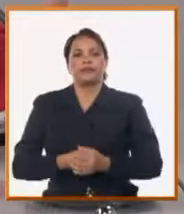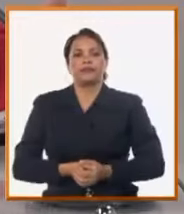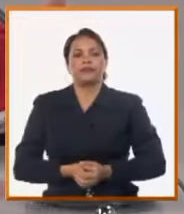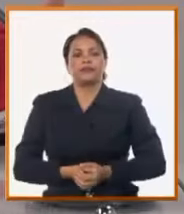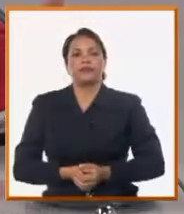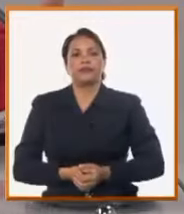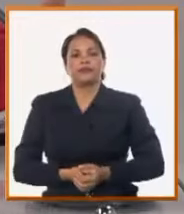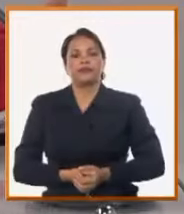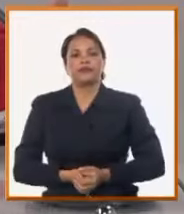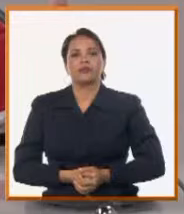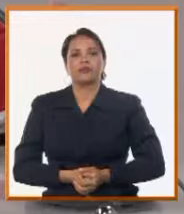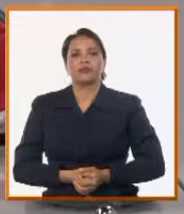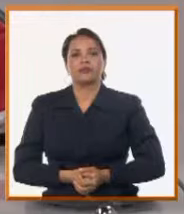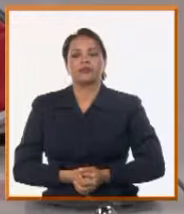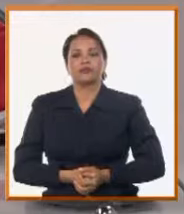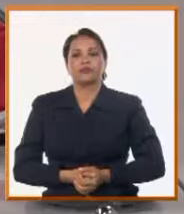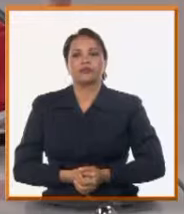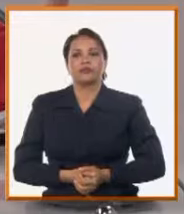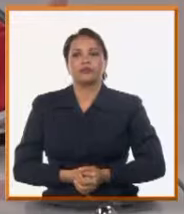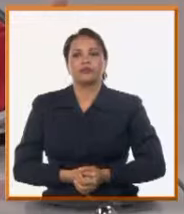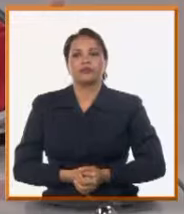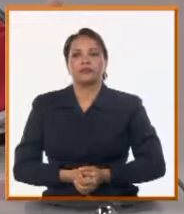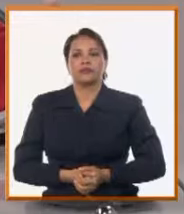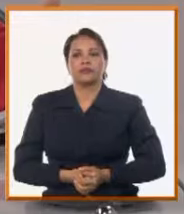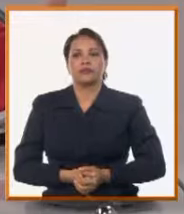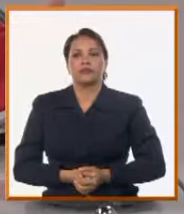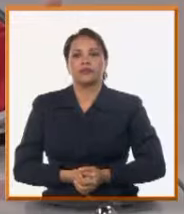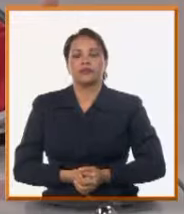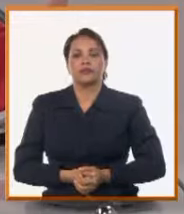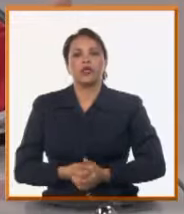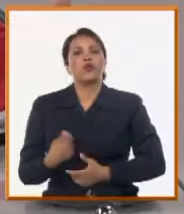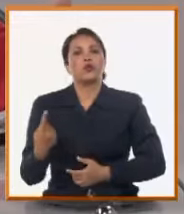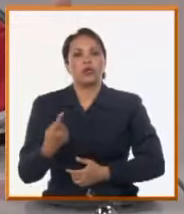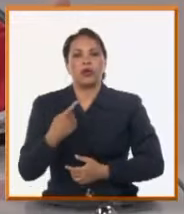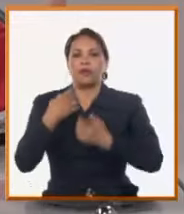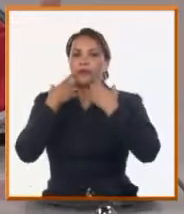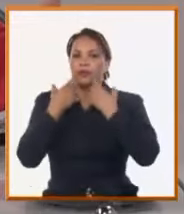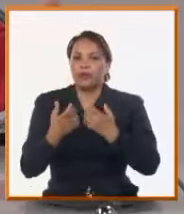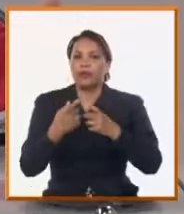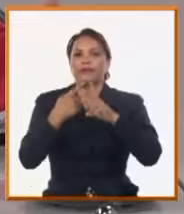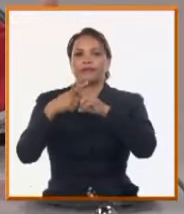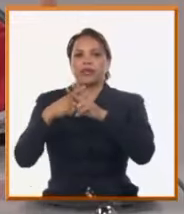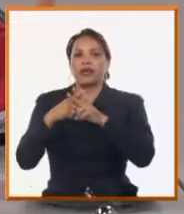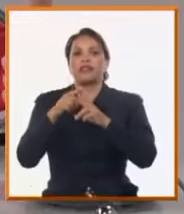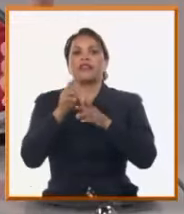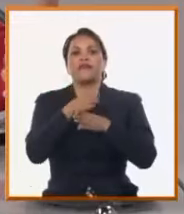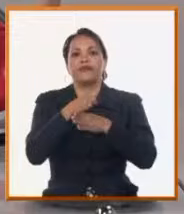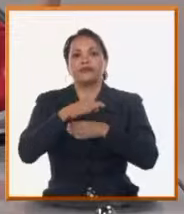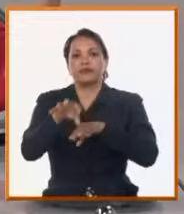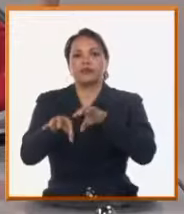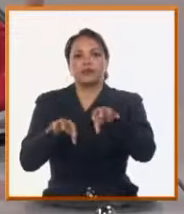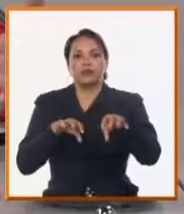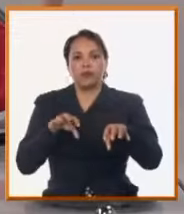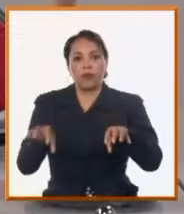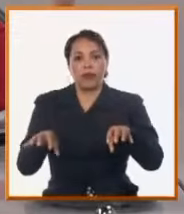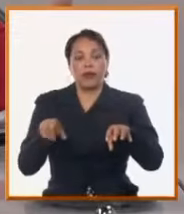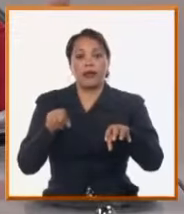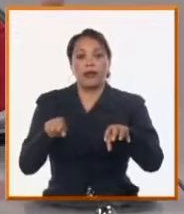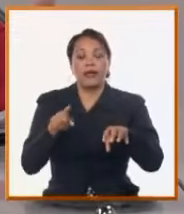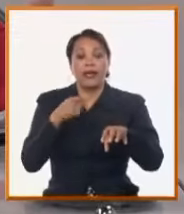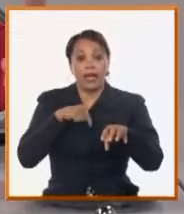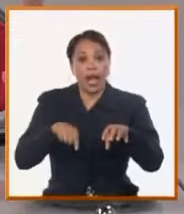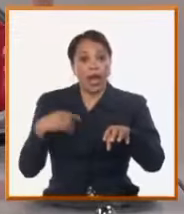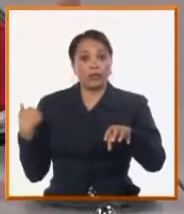muy importante para nosotros poder recuperar nuevamente los ciclos en varios lugares que hoy están por